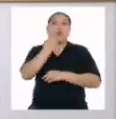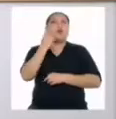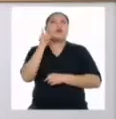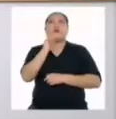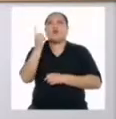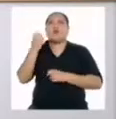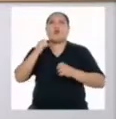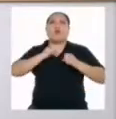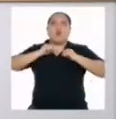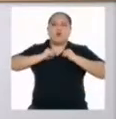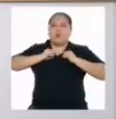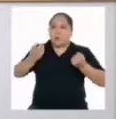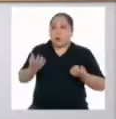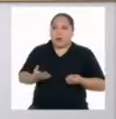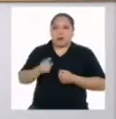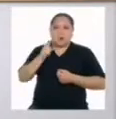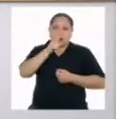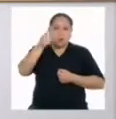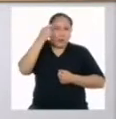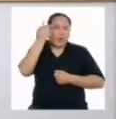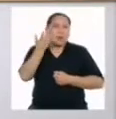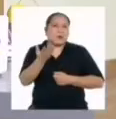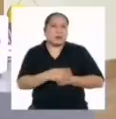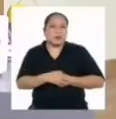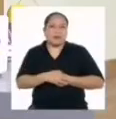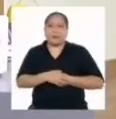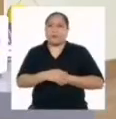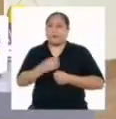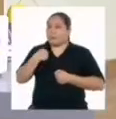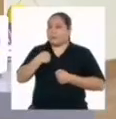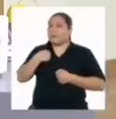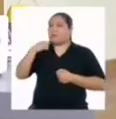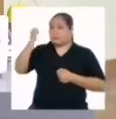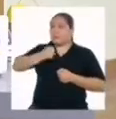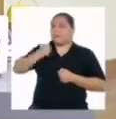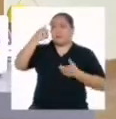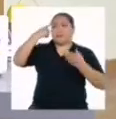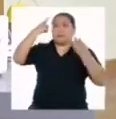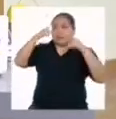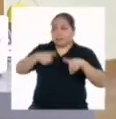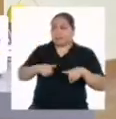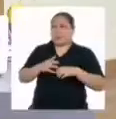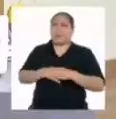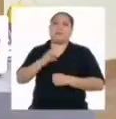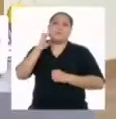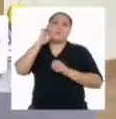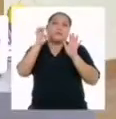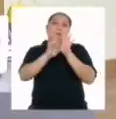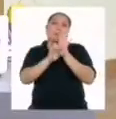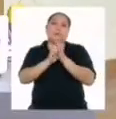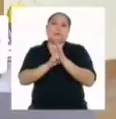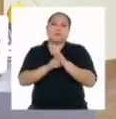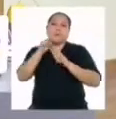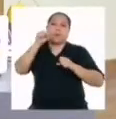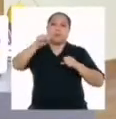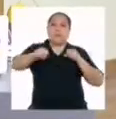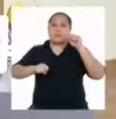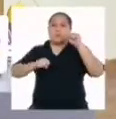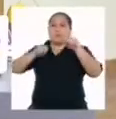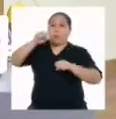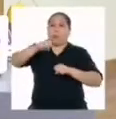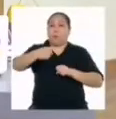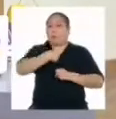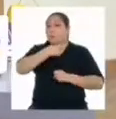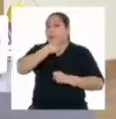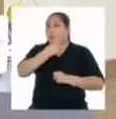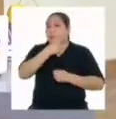no solo físicas. ¿Ustedes qué opinan? Yo estoy 100% de acuerdo. Por ejemplo, montar misi es